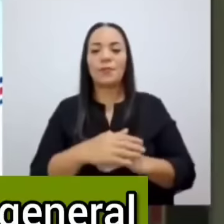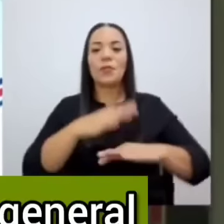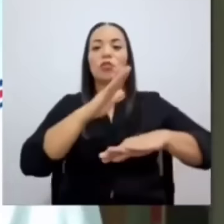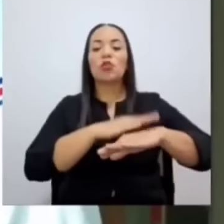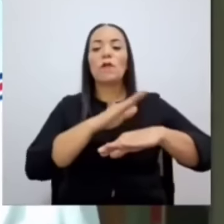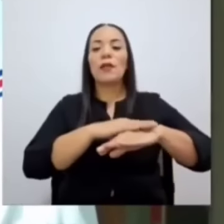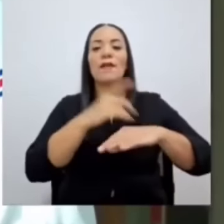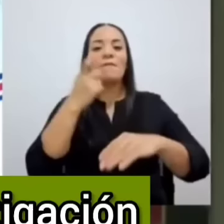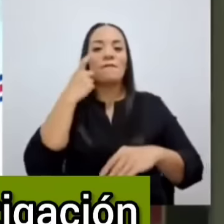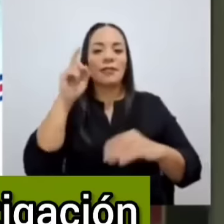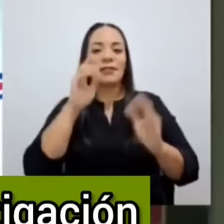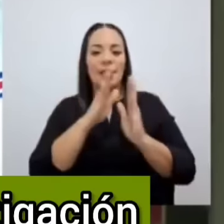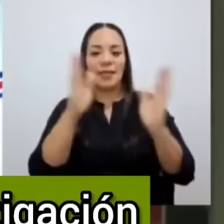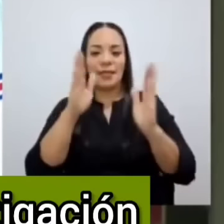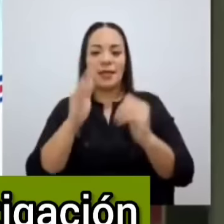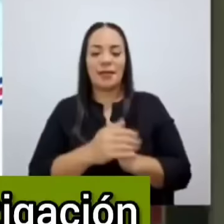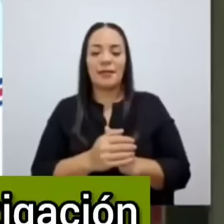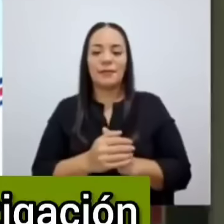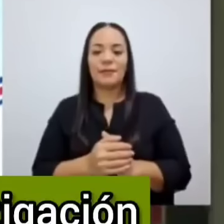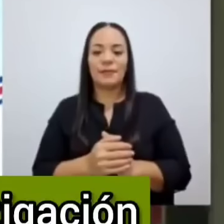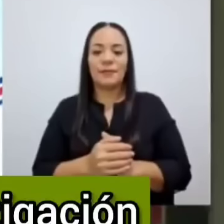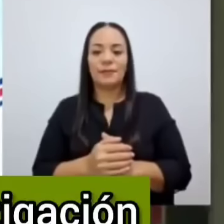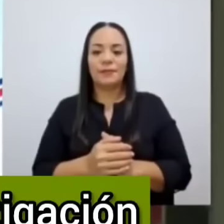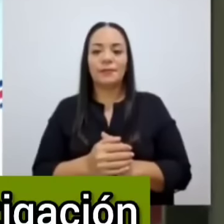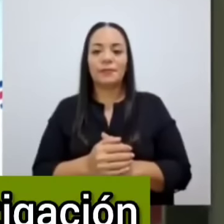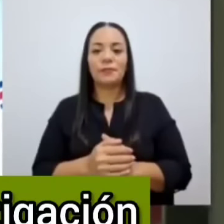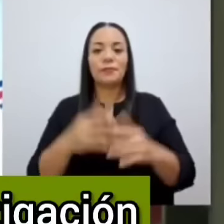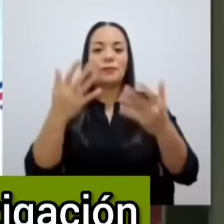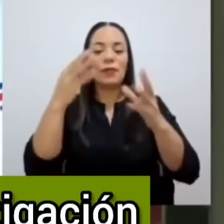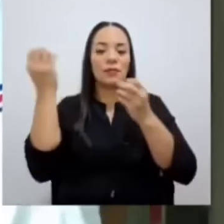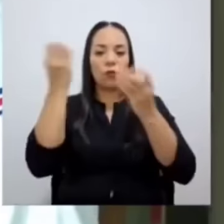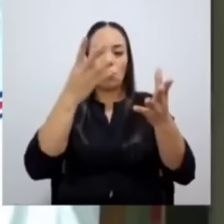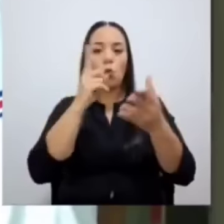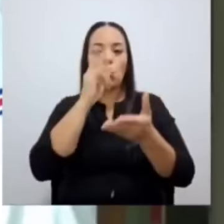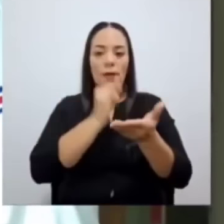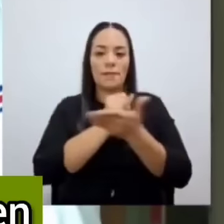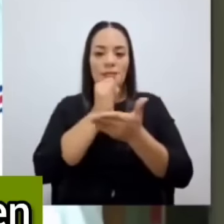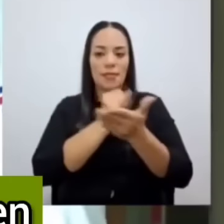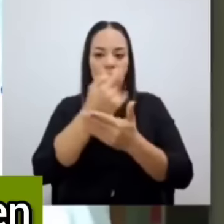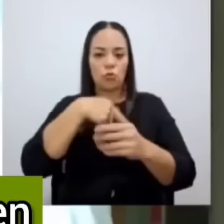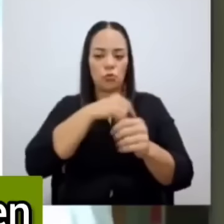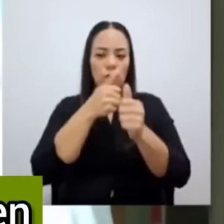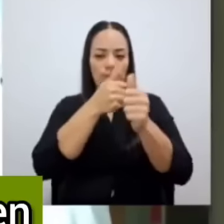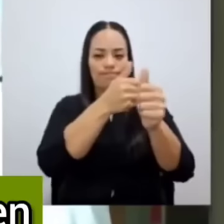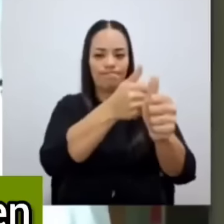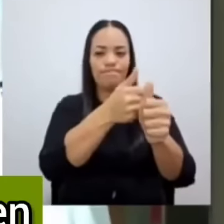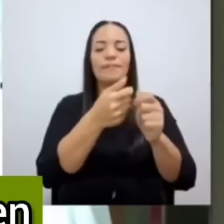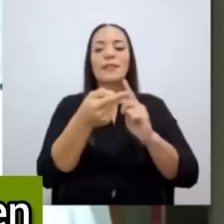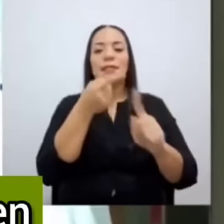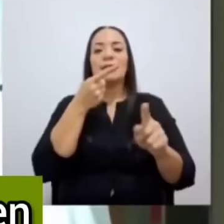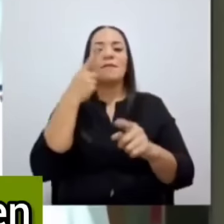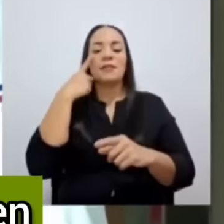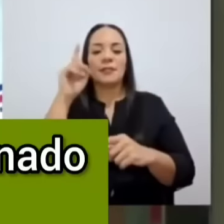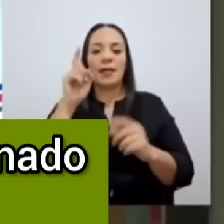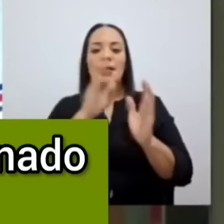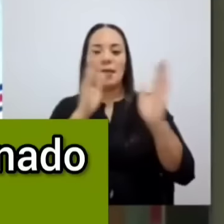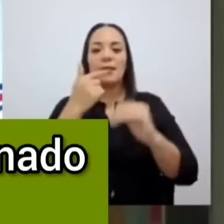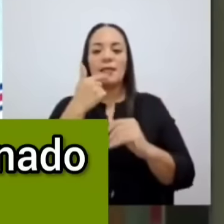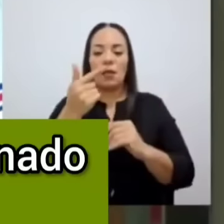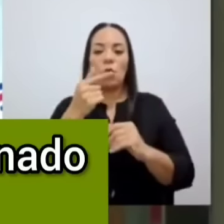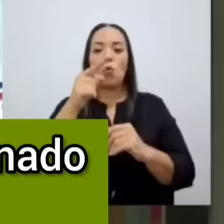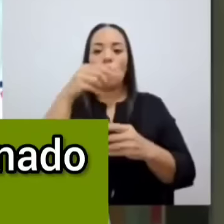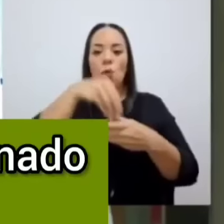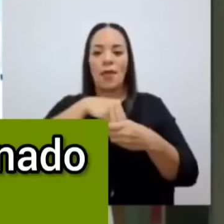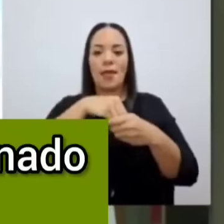fiscal general, porque se ha dado a conocer en una investigación que hemos seguido, a raíz de lo que el fiscal general dijo en la Asamblea